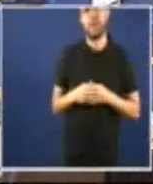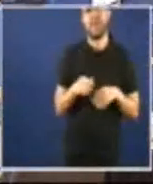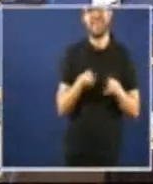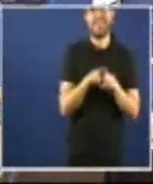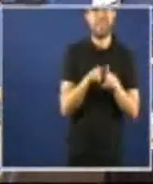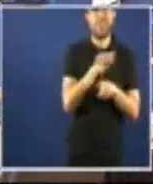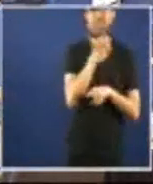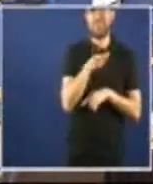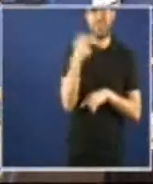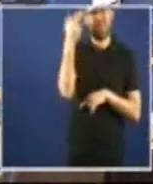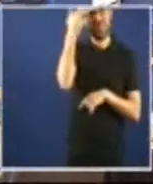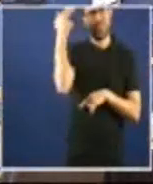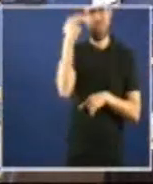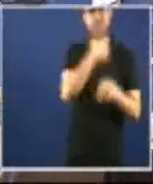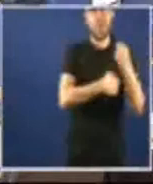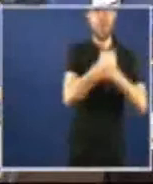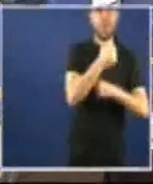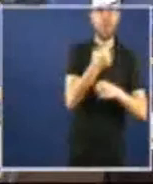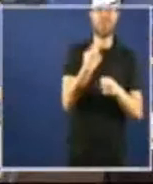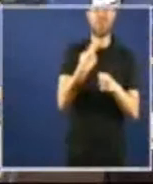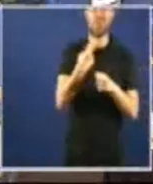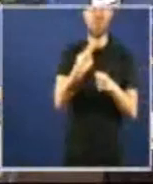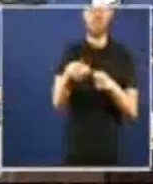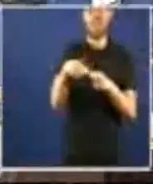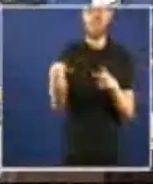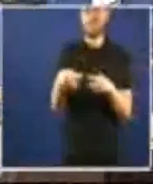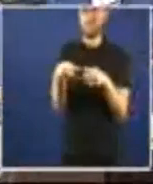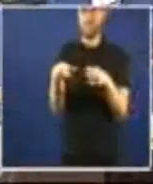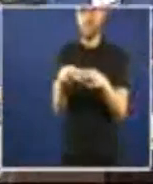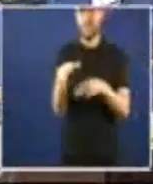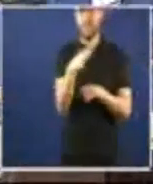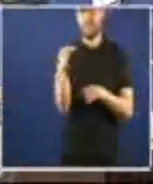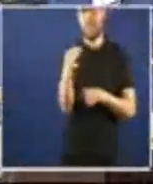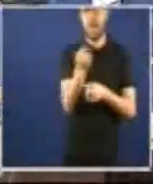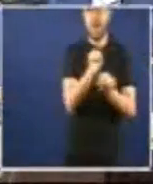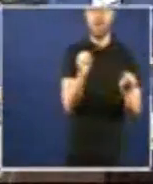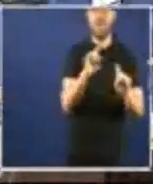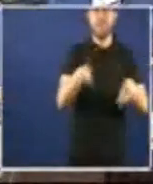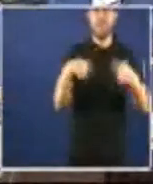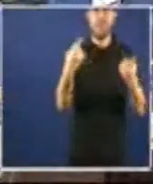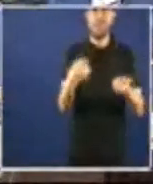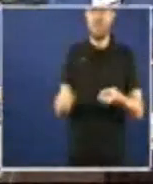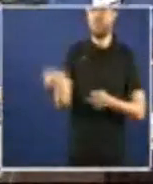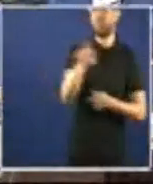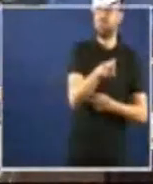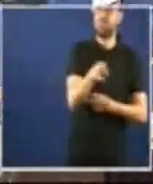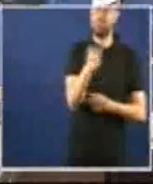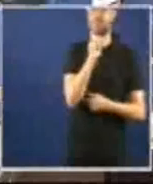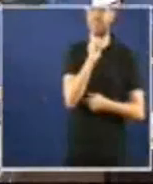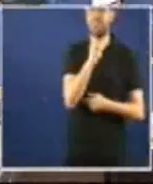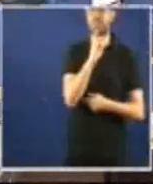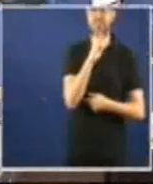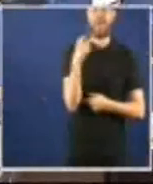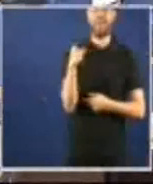económico social e político do que ainda que o deteñamos custará inmenso recuperarnos é así que vai ser unha esmagadora